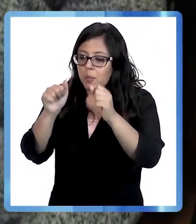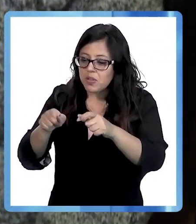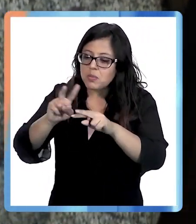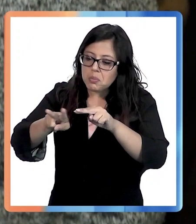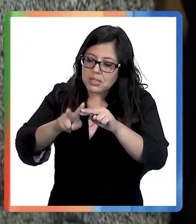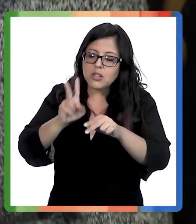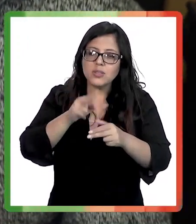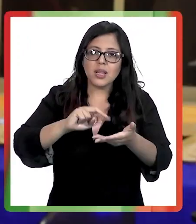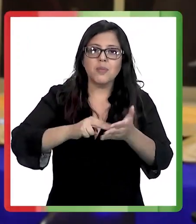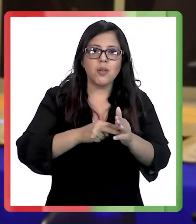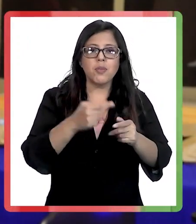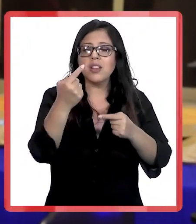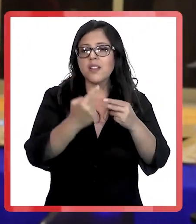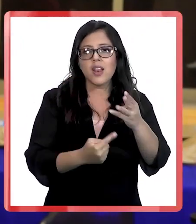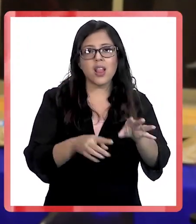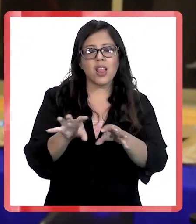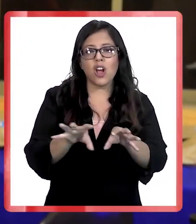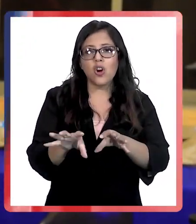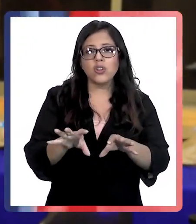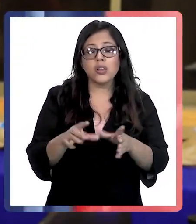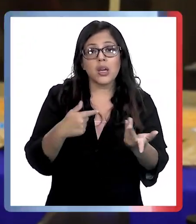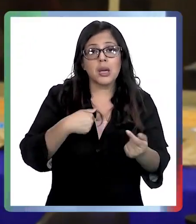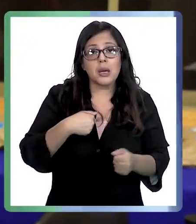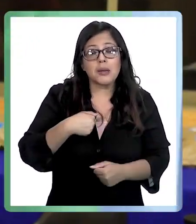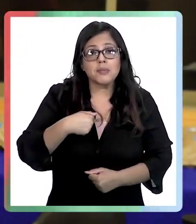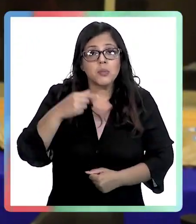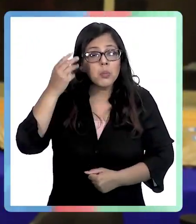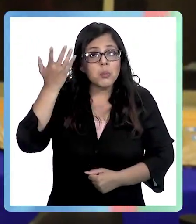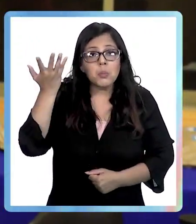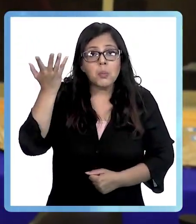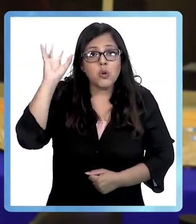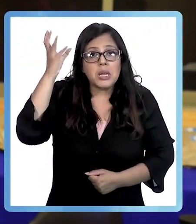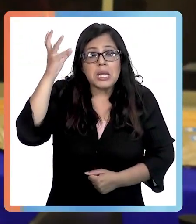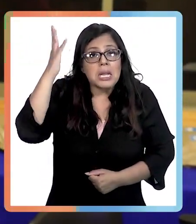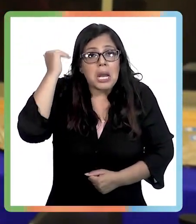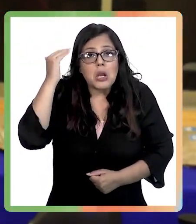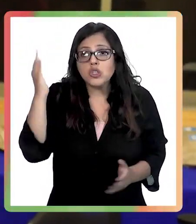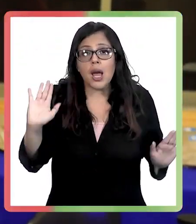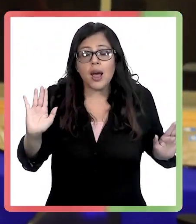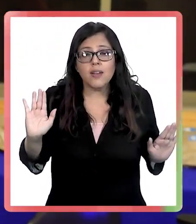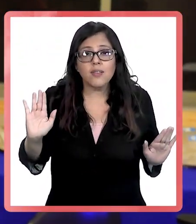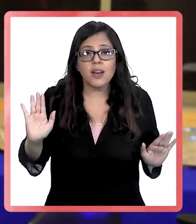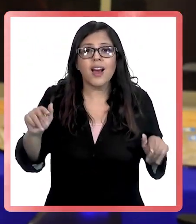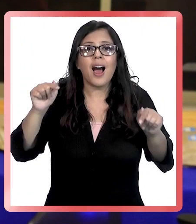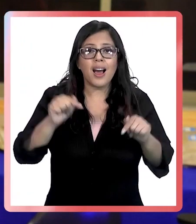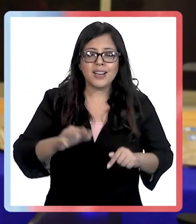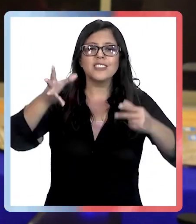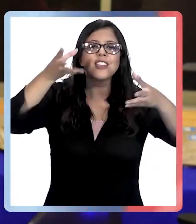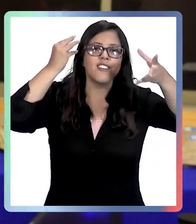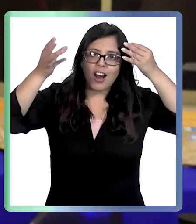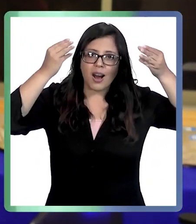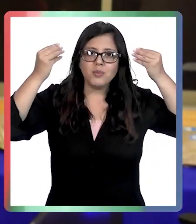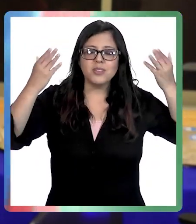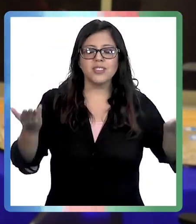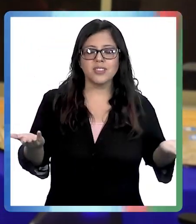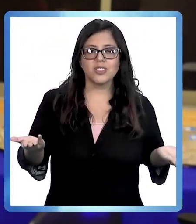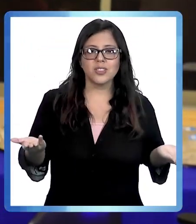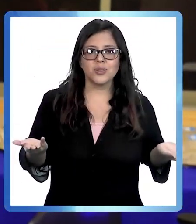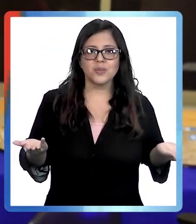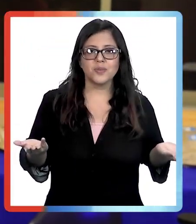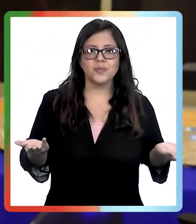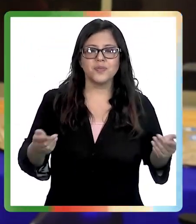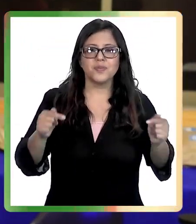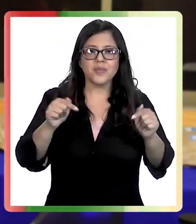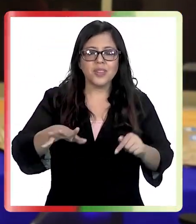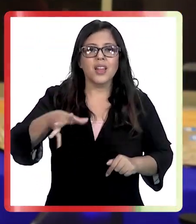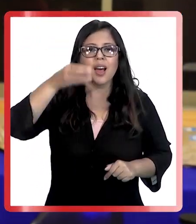bordarlos sin problemas. Hay muchas cosas que uno es ignorante, entonces uno acá aprende y